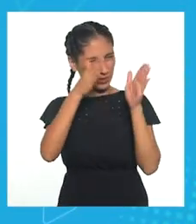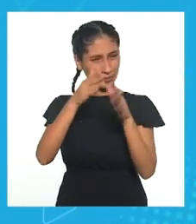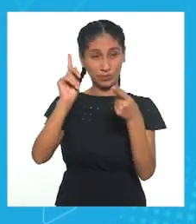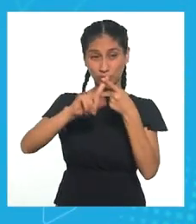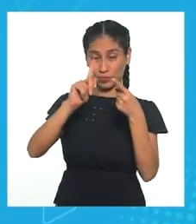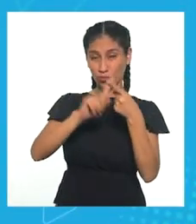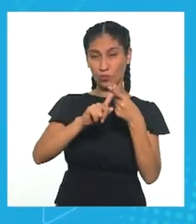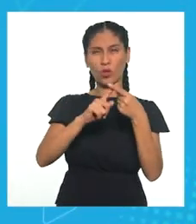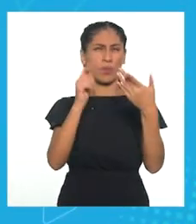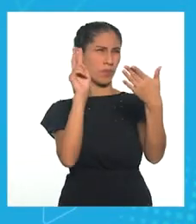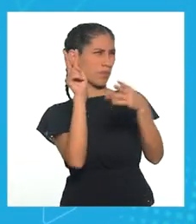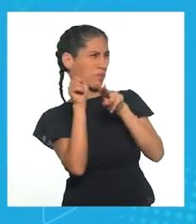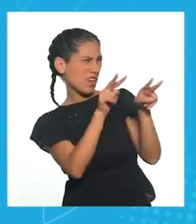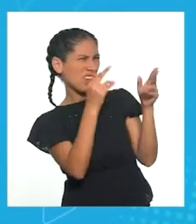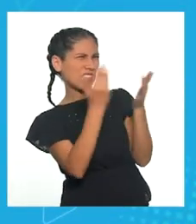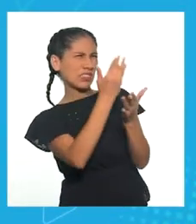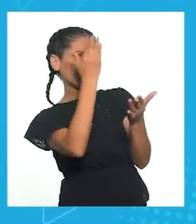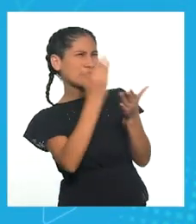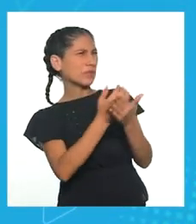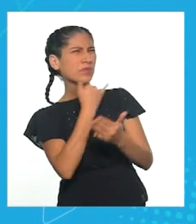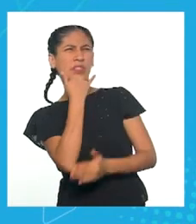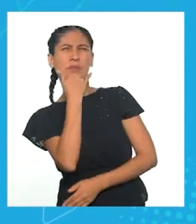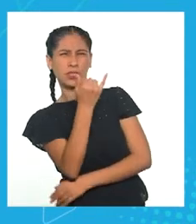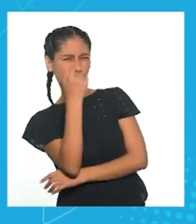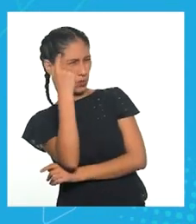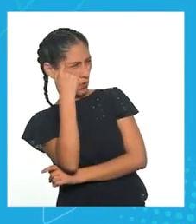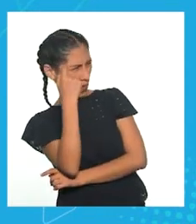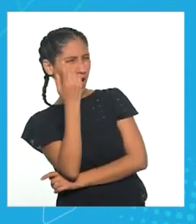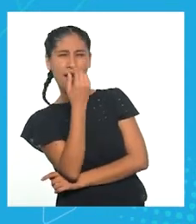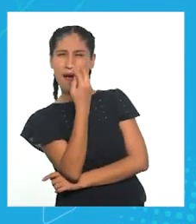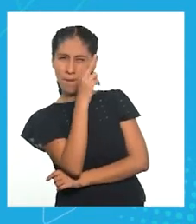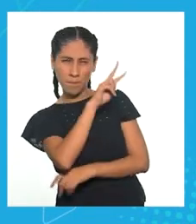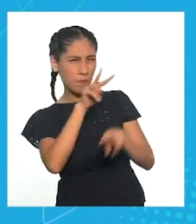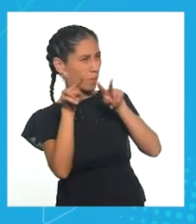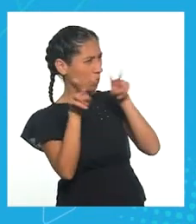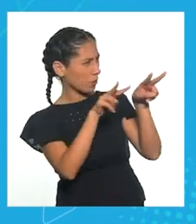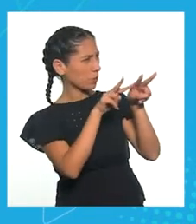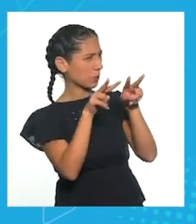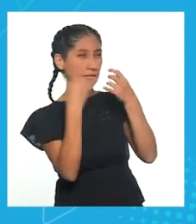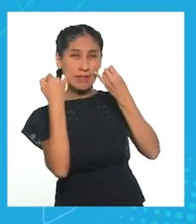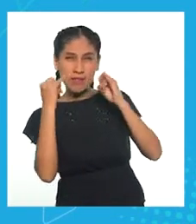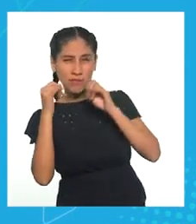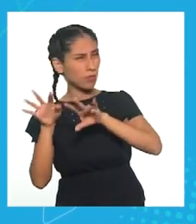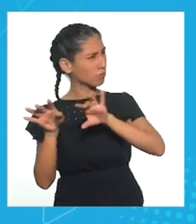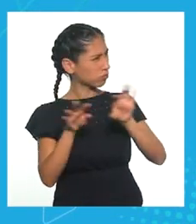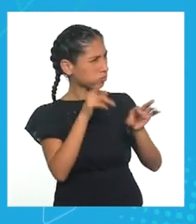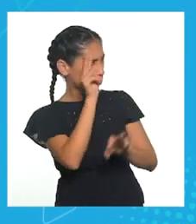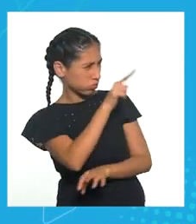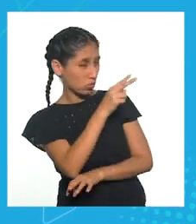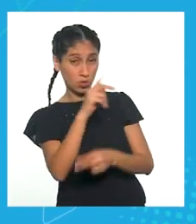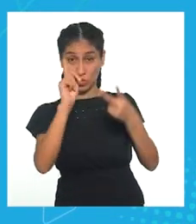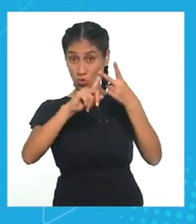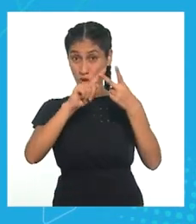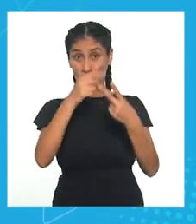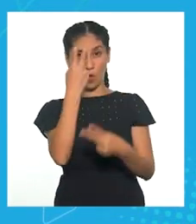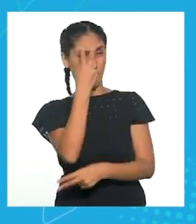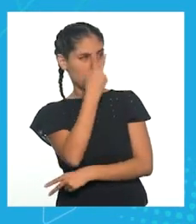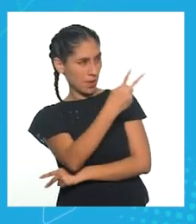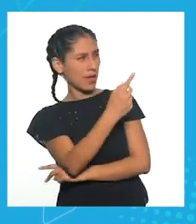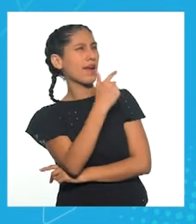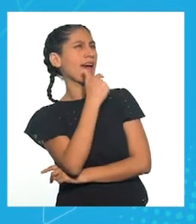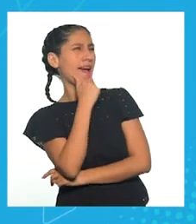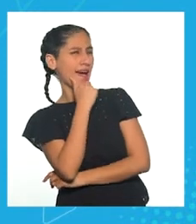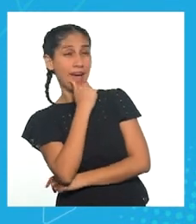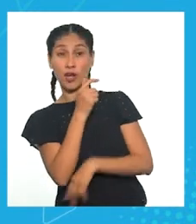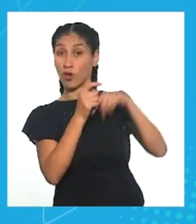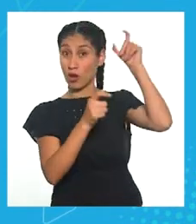1. Comprender el problema, informándonos todo lo que podamos de manera teórica. 2. Observar y empatizar con